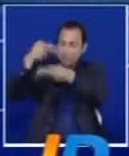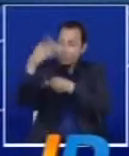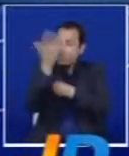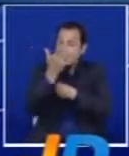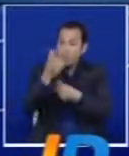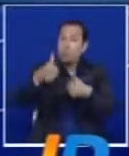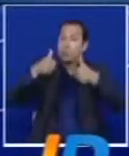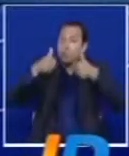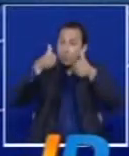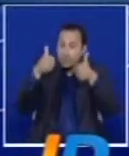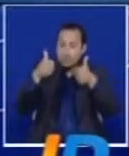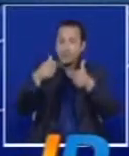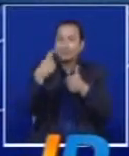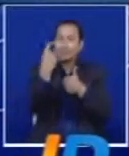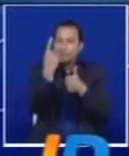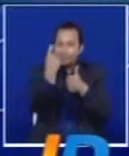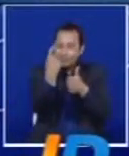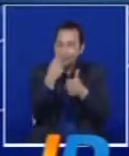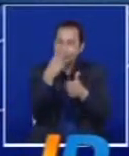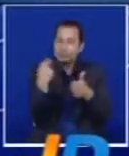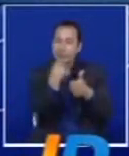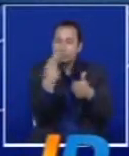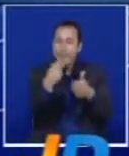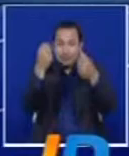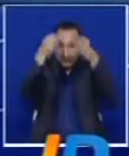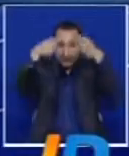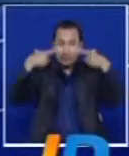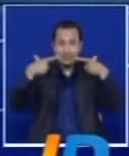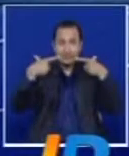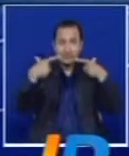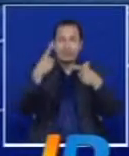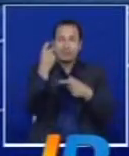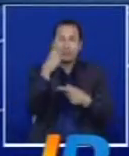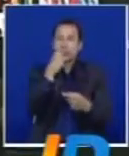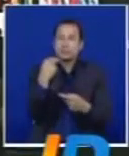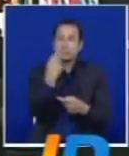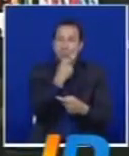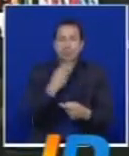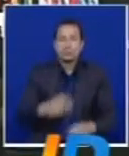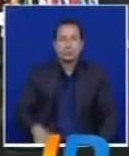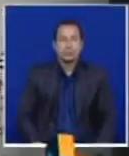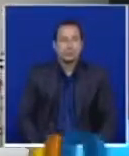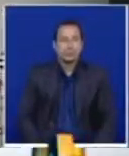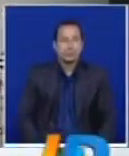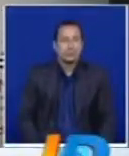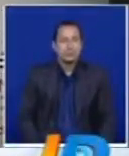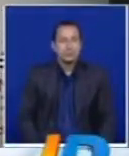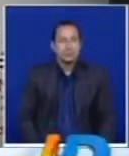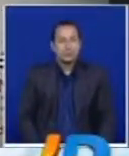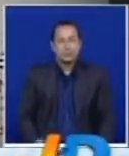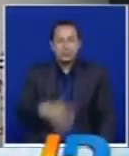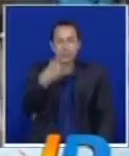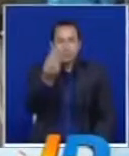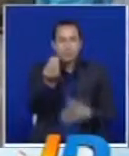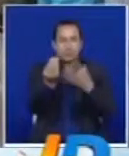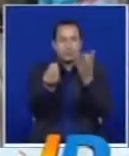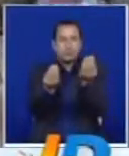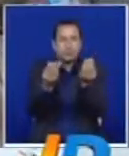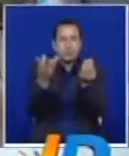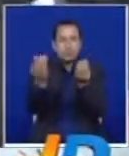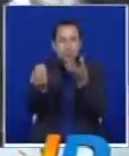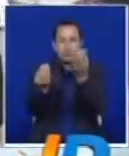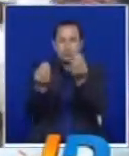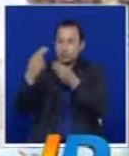embargo, creen que hace falta más compromiso del Estado en muchas regiones. Le llegó el momento a las comunidades afro, es la